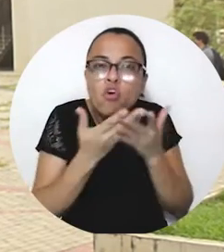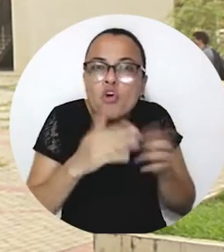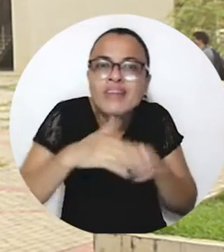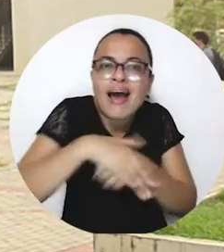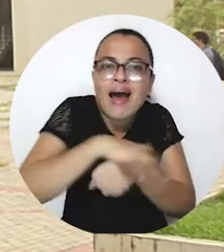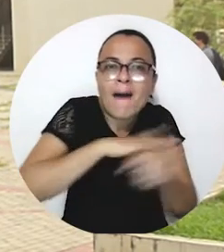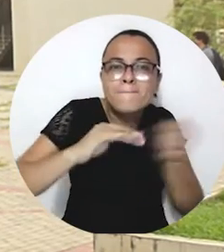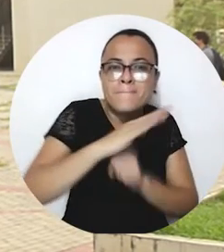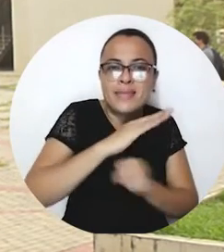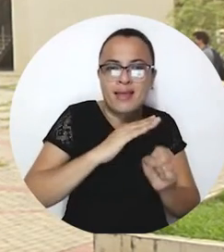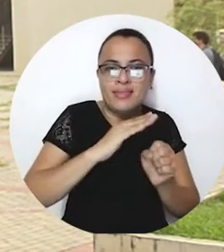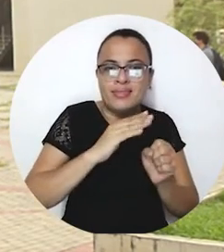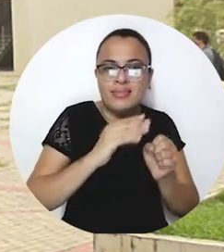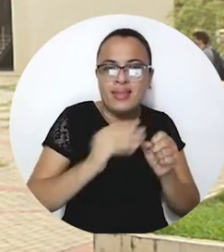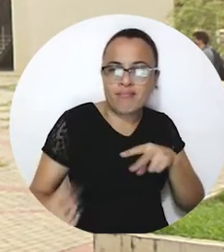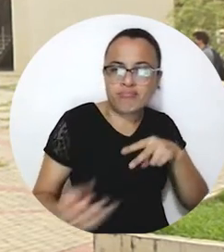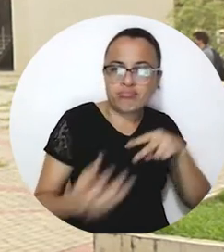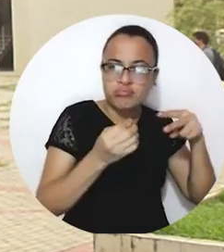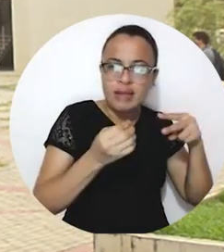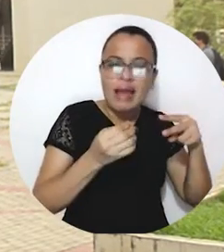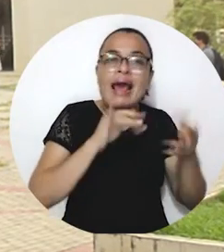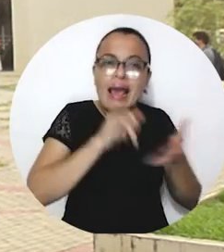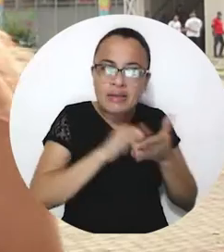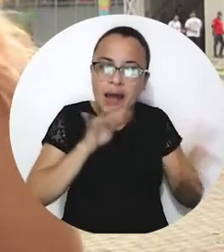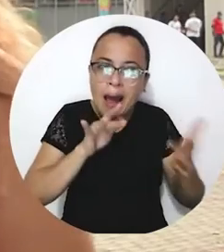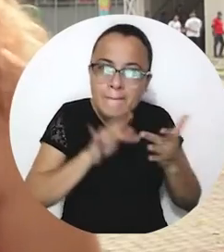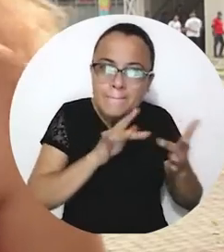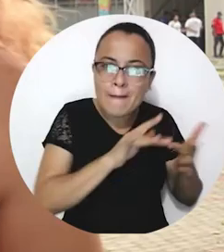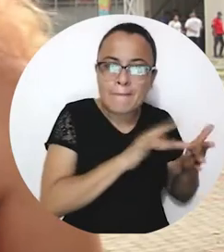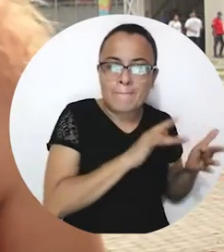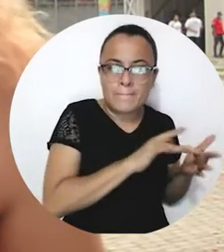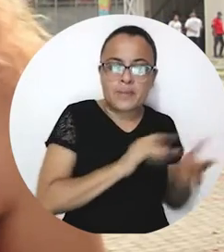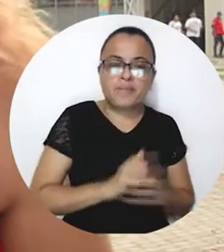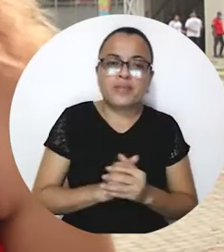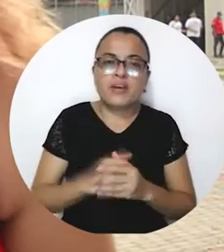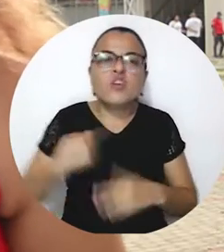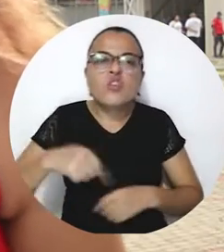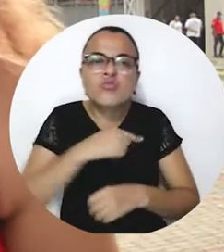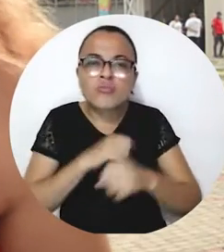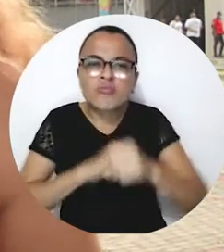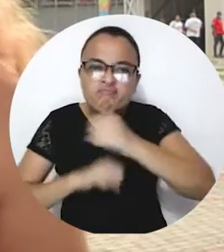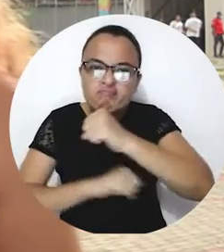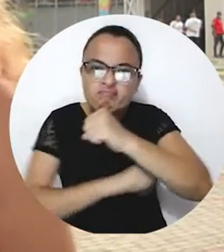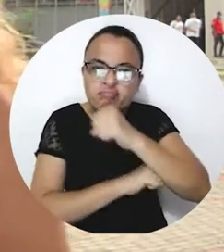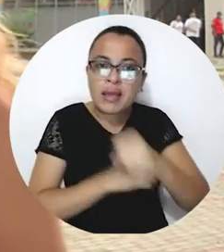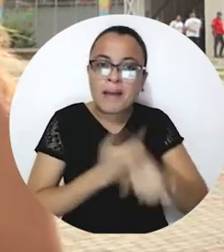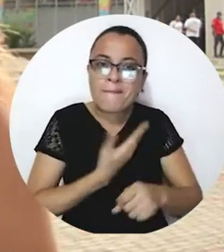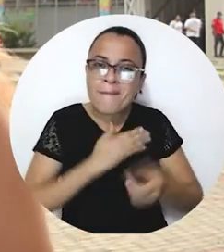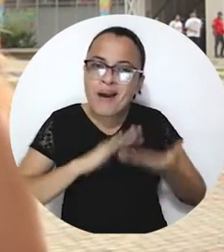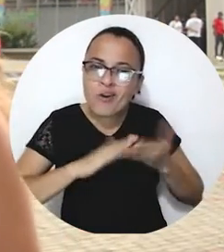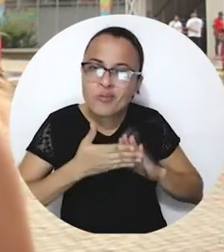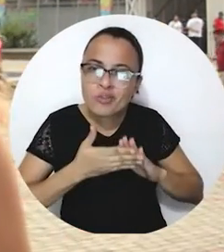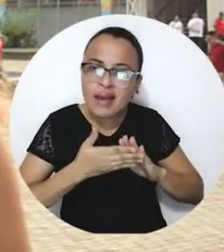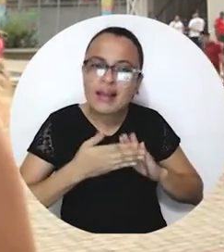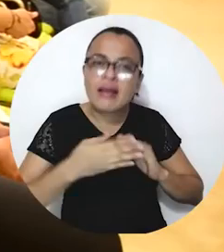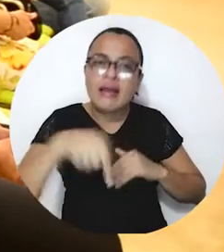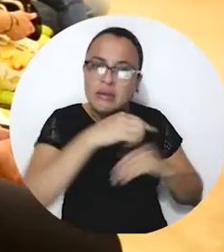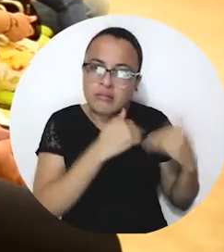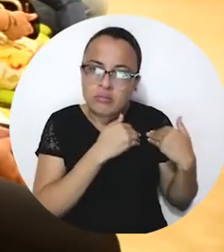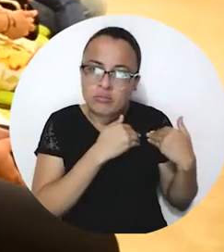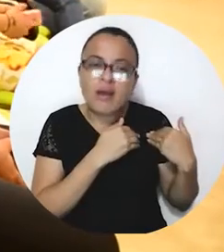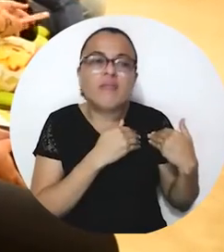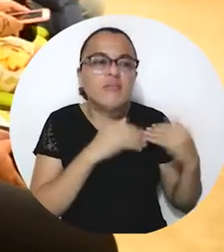esas urgencias propias que surgen dentro del acto educativo. Vamos a fortalecer la parte pedagógica de las madres